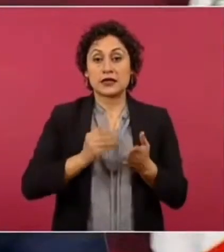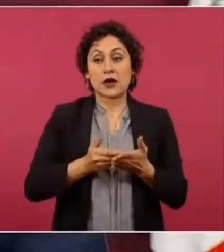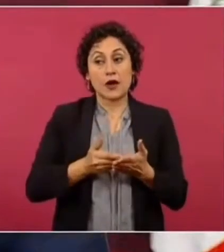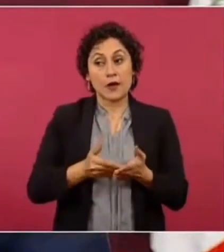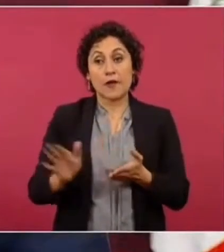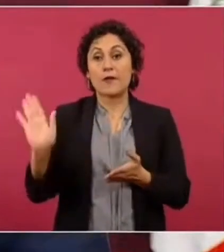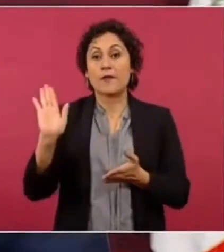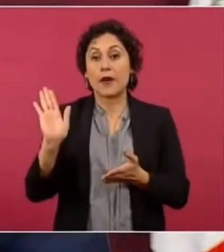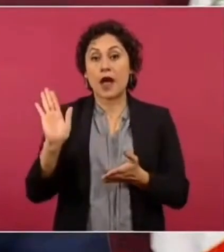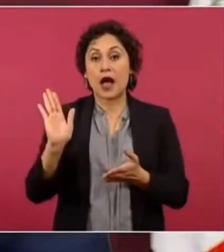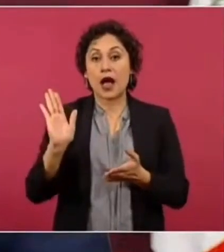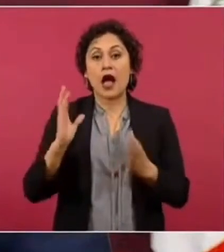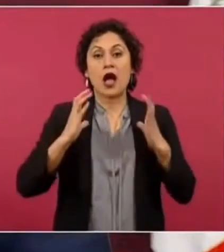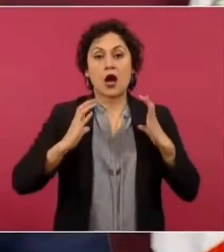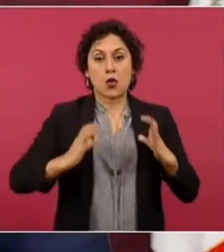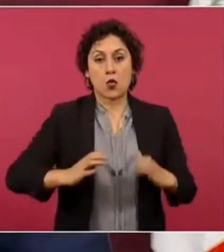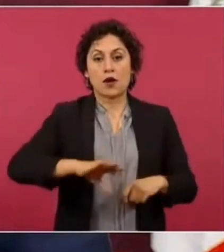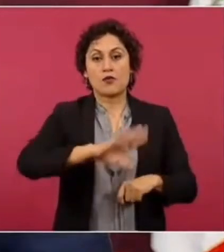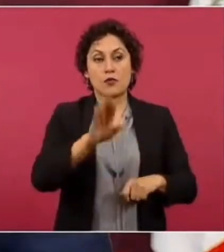Y dijimos, no.